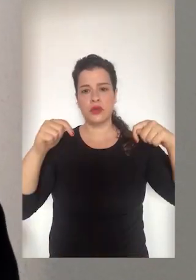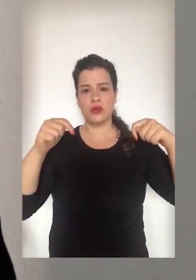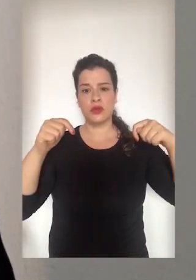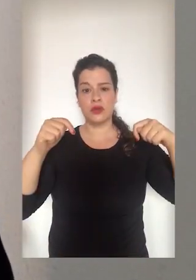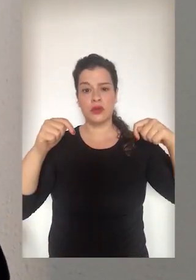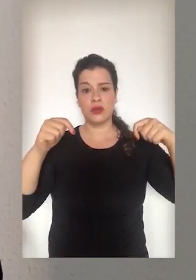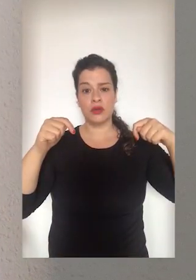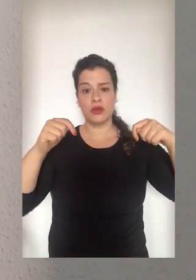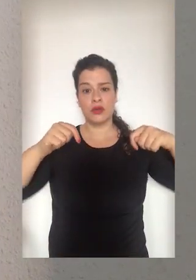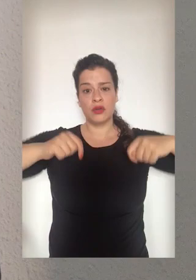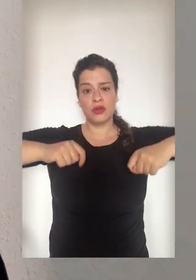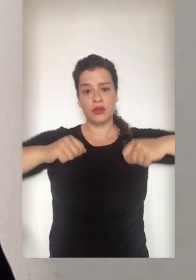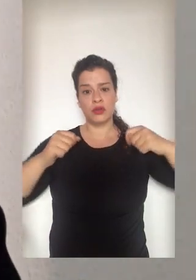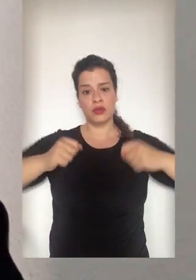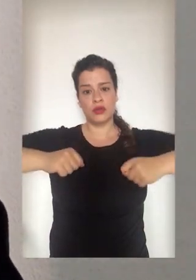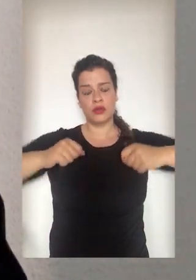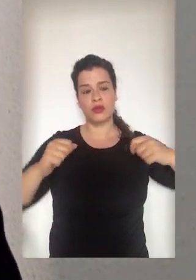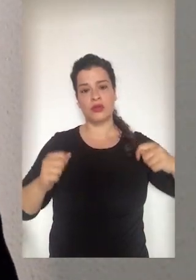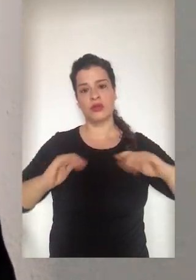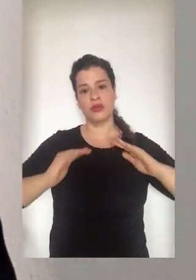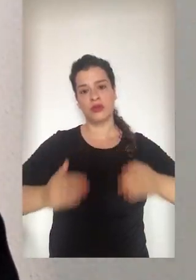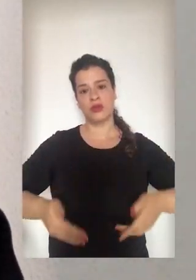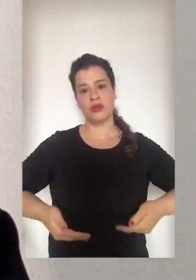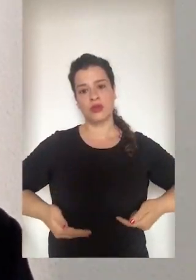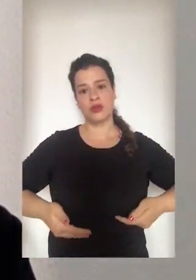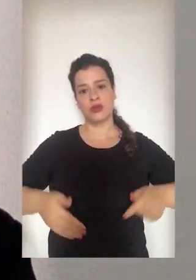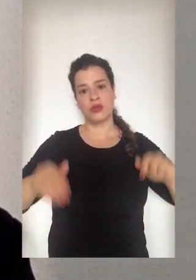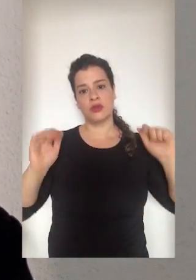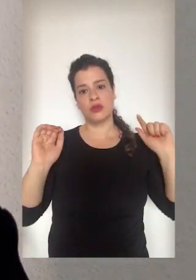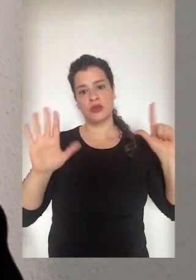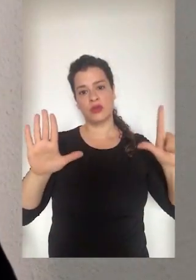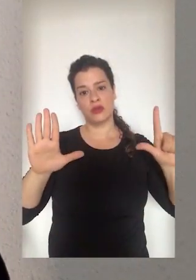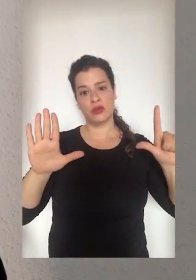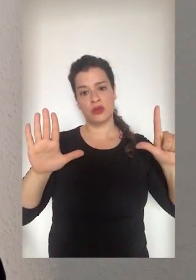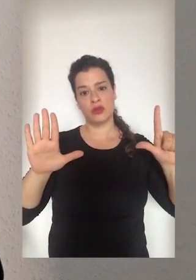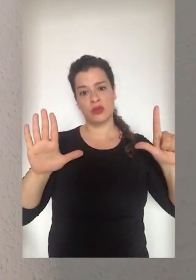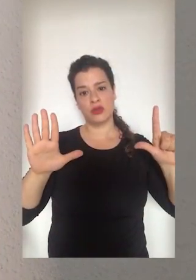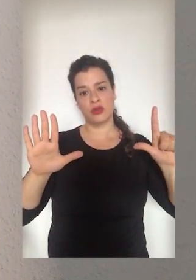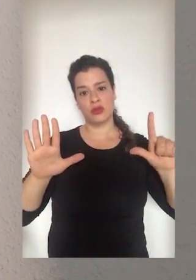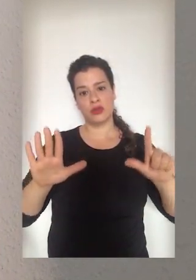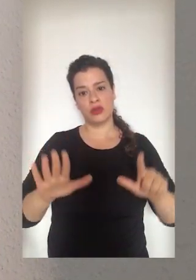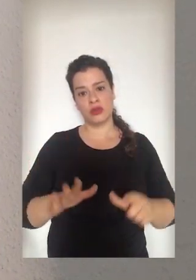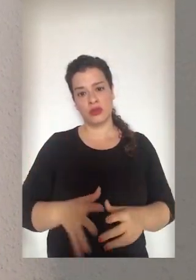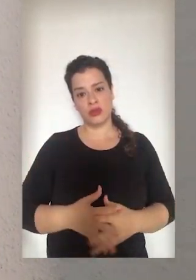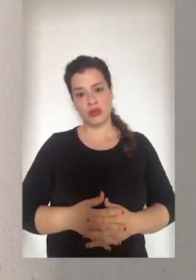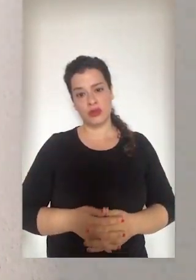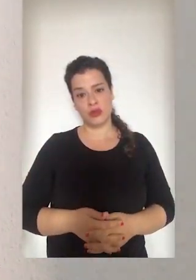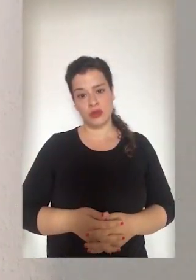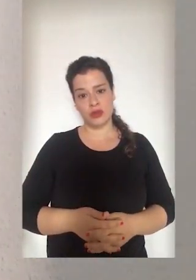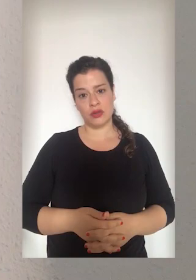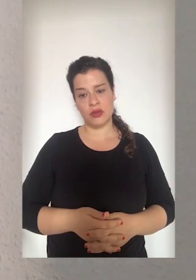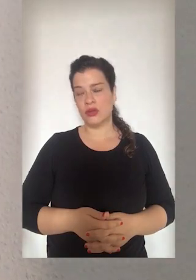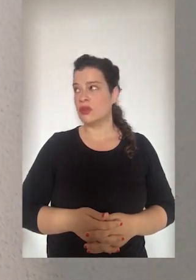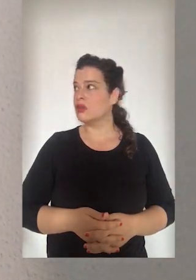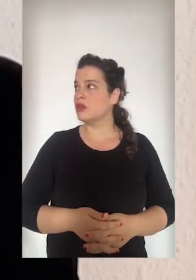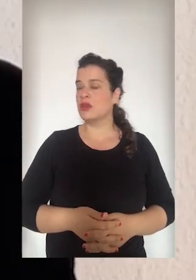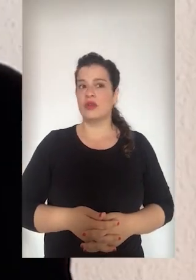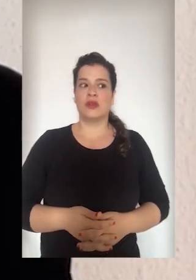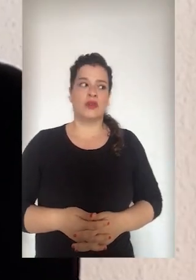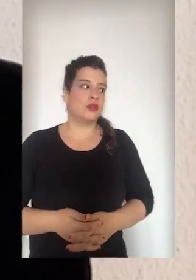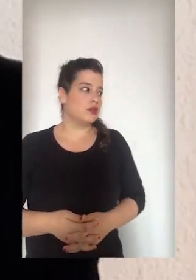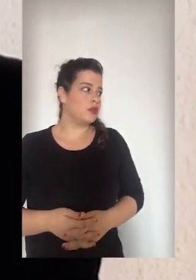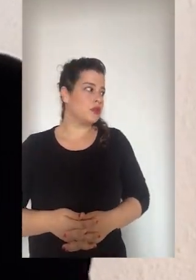calle serán los Aries, Aries con ascendente Leo, siempre y cuando el Sol se encuentre en Saturno y puedan garantizar una distancia mínima, prudencial.